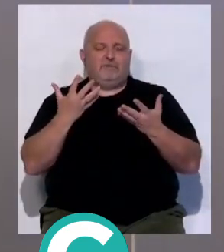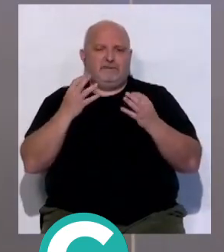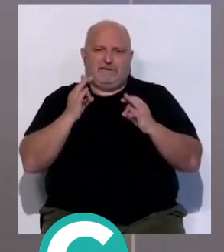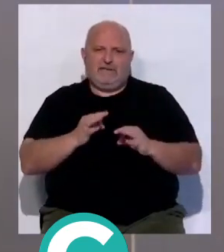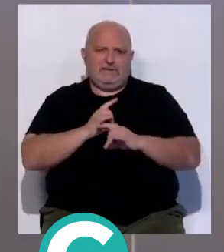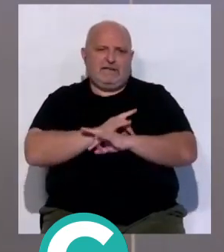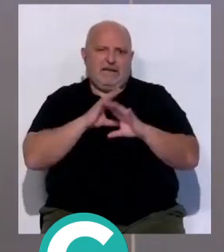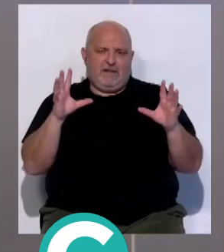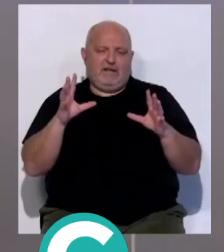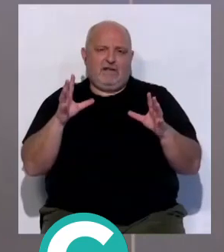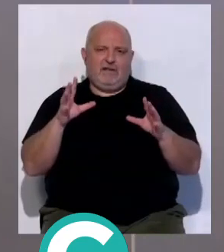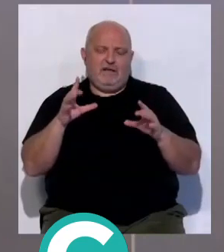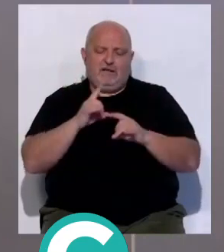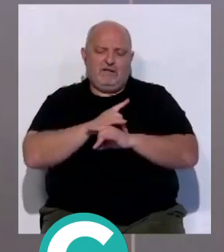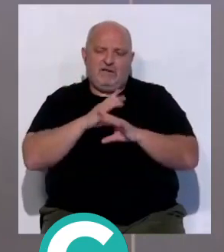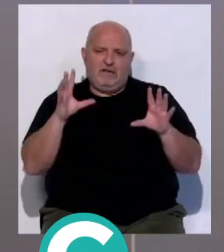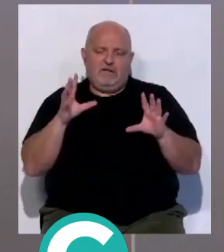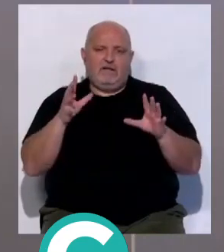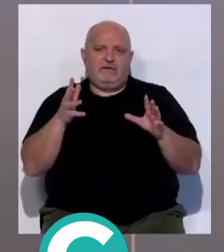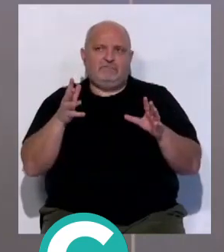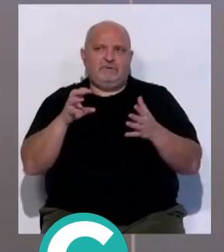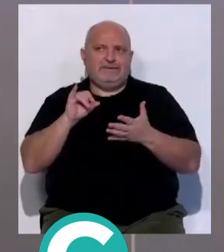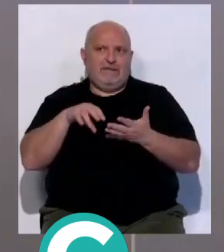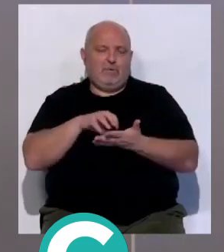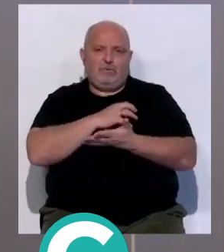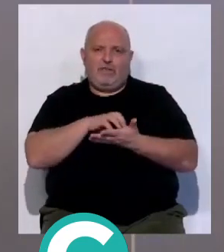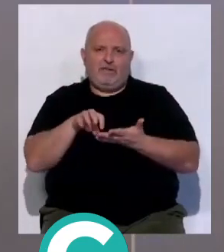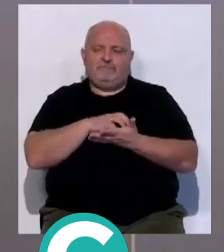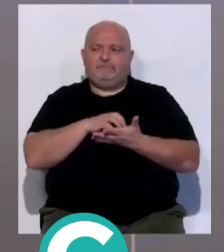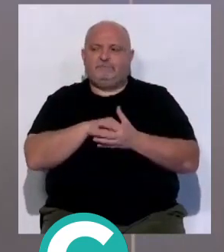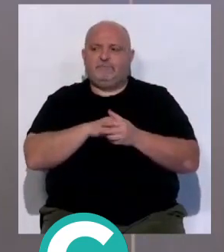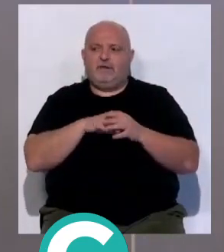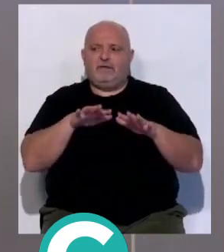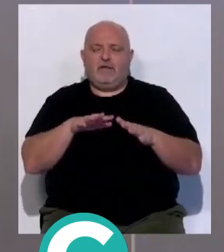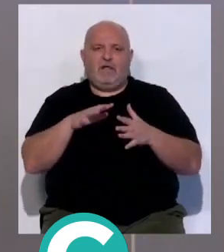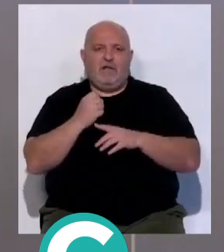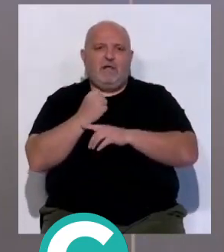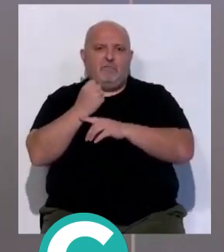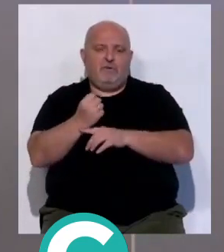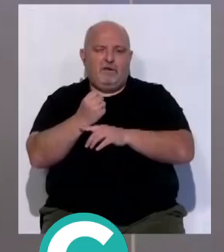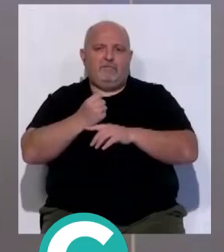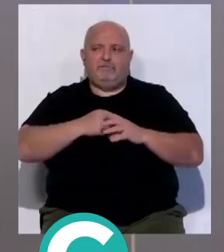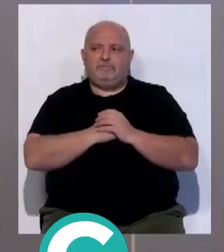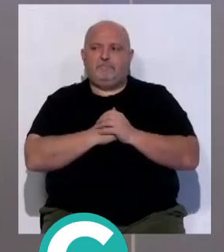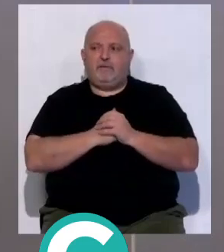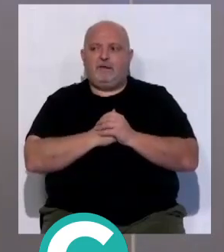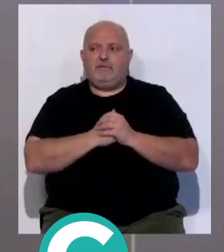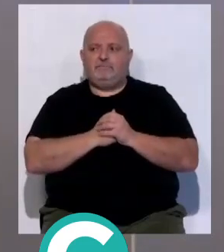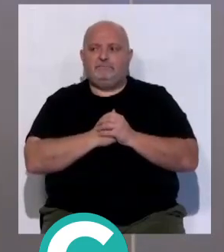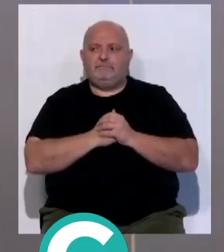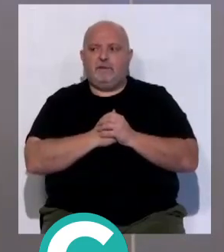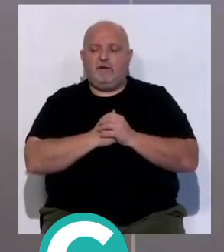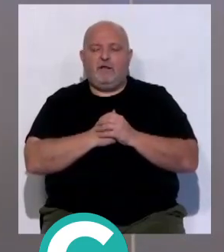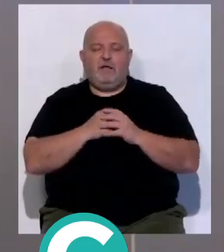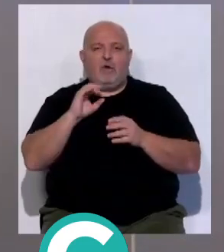que, sin lugar a equivocarme, está ahí y levanta. O sea, un